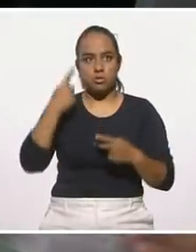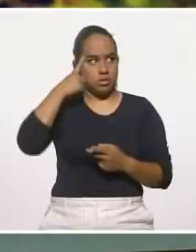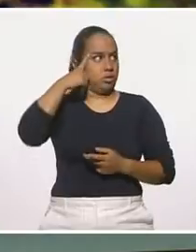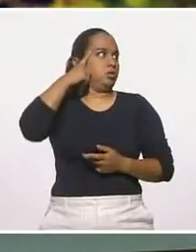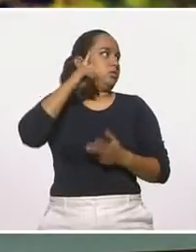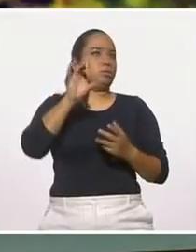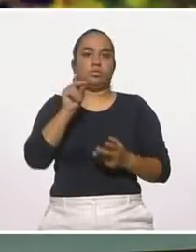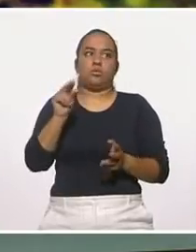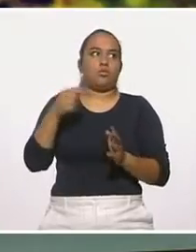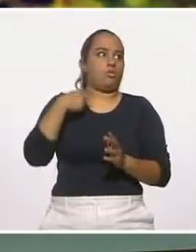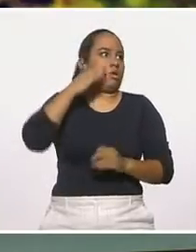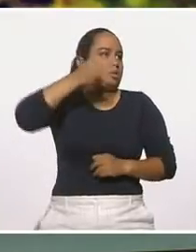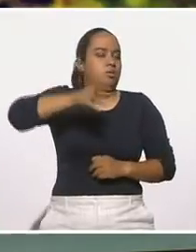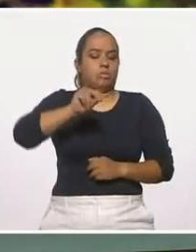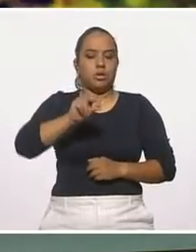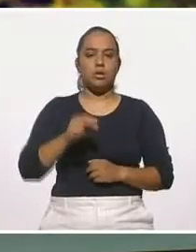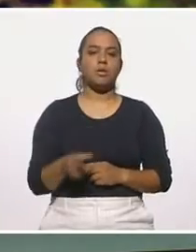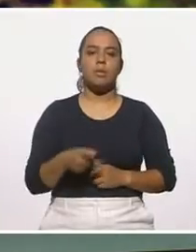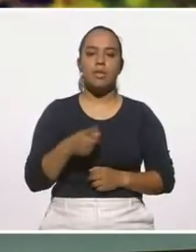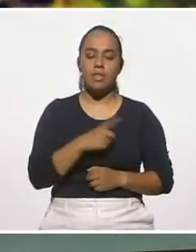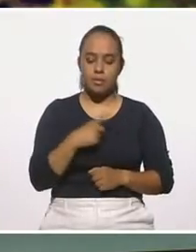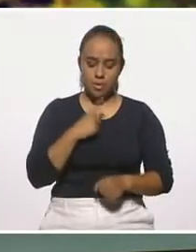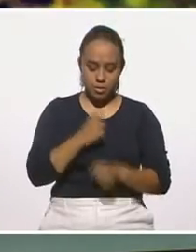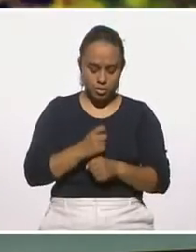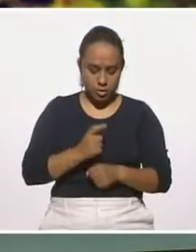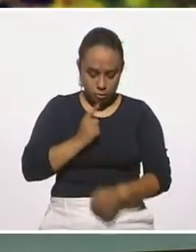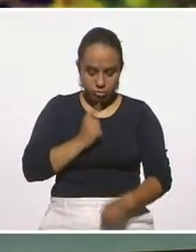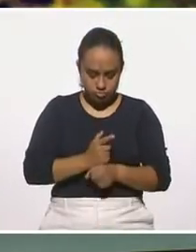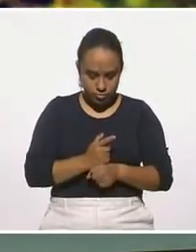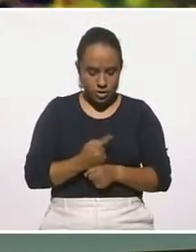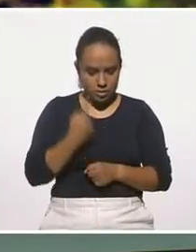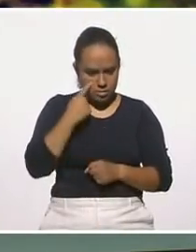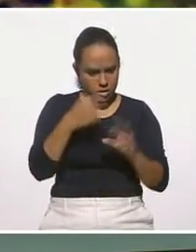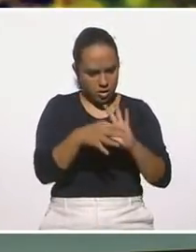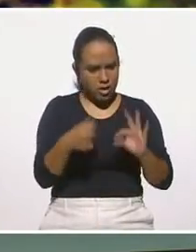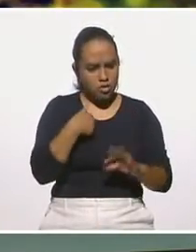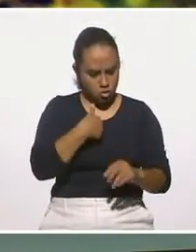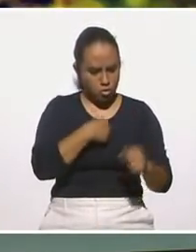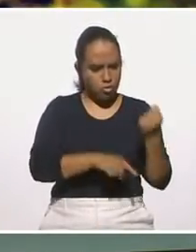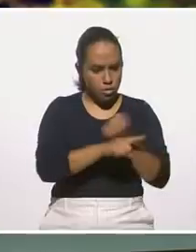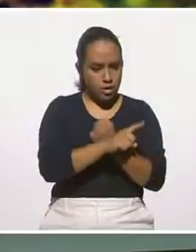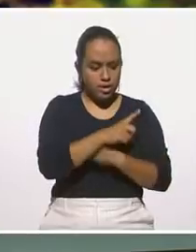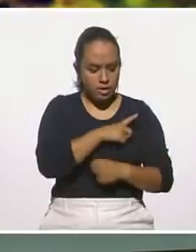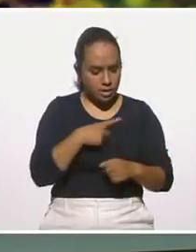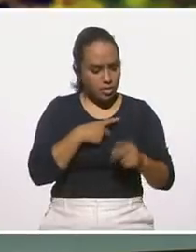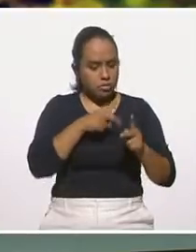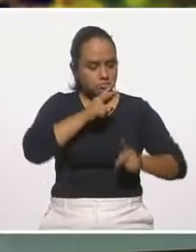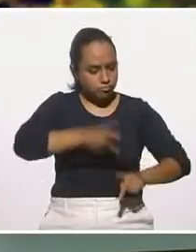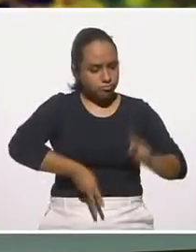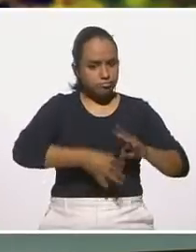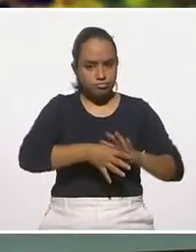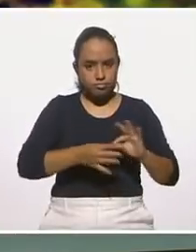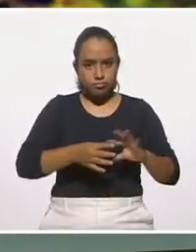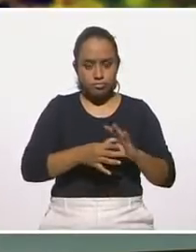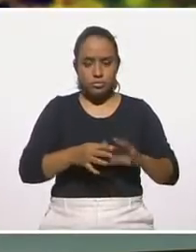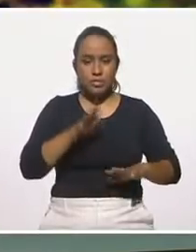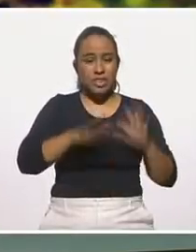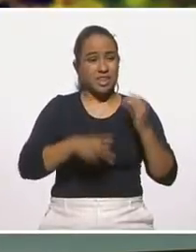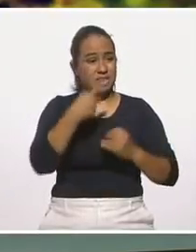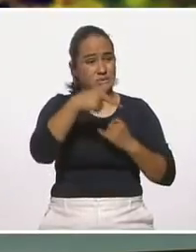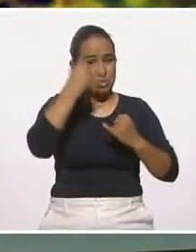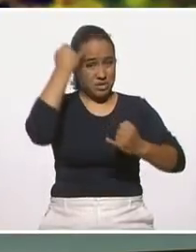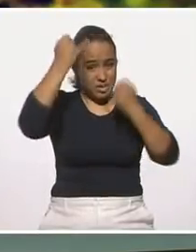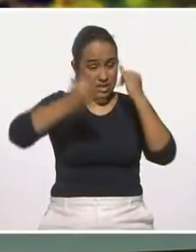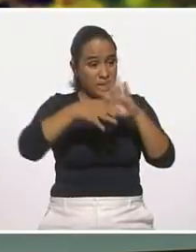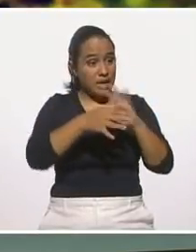responsabilizarse es empezar a verlo, empezar a nombrarlo, empezar a platicarlo, y eso va a permitir que quitemos esos mismos mitos que nos